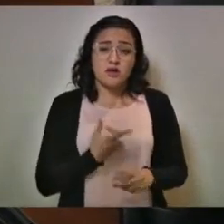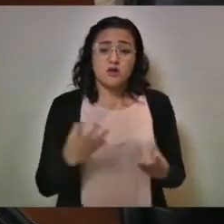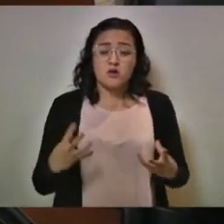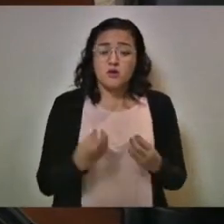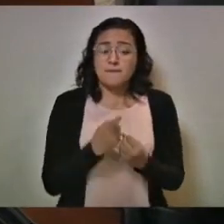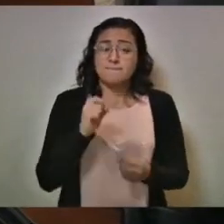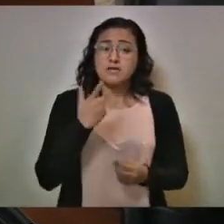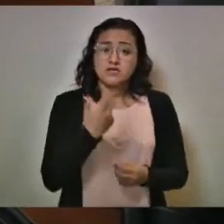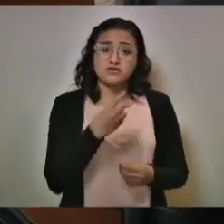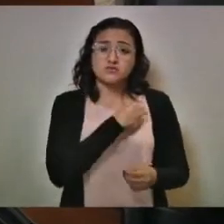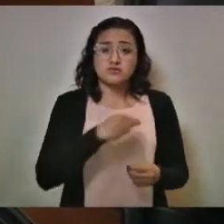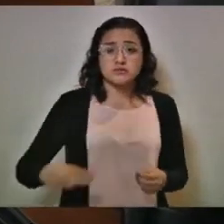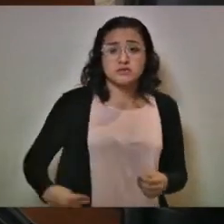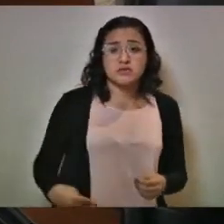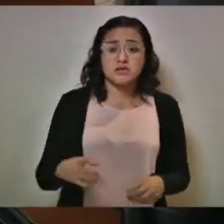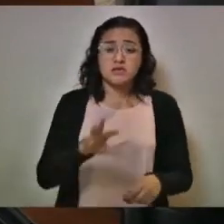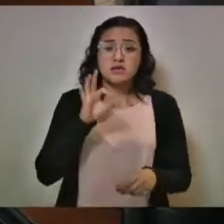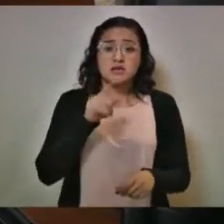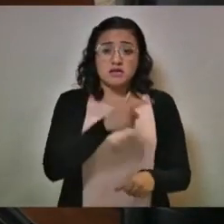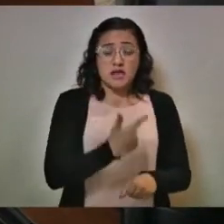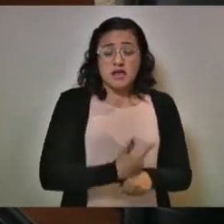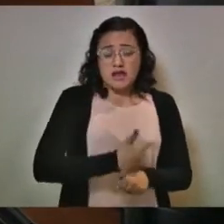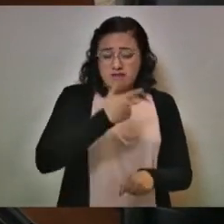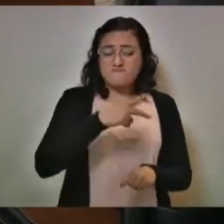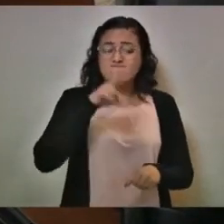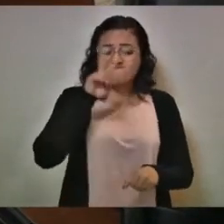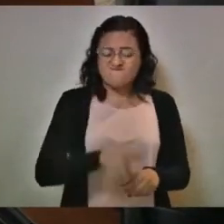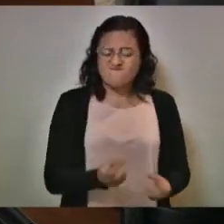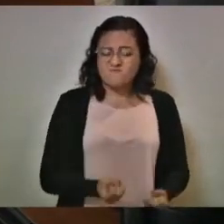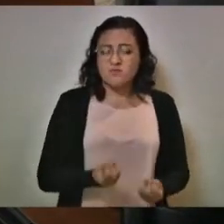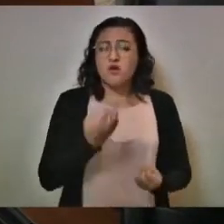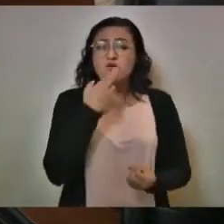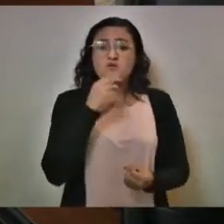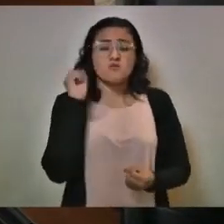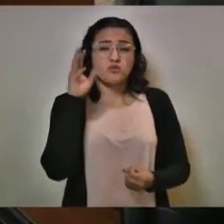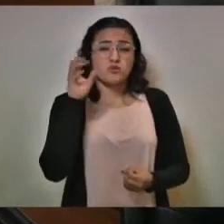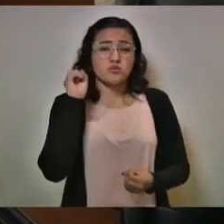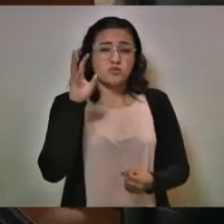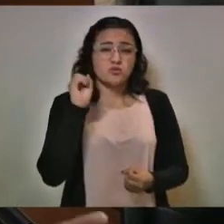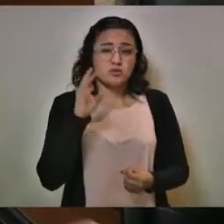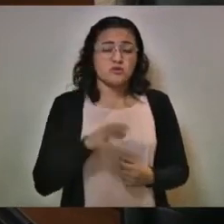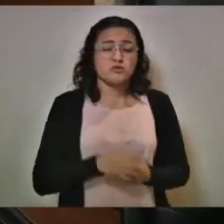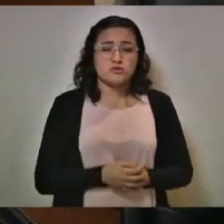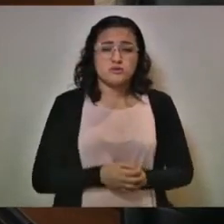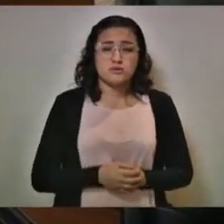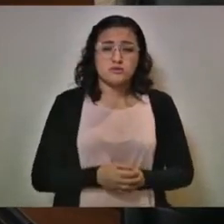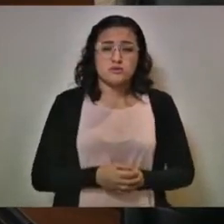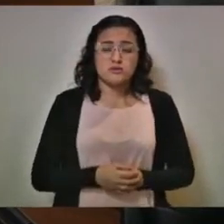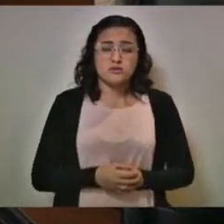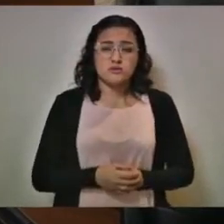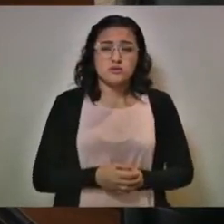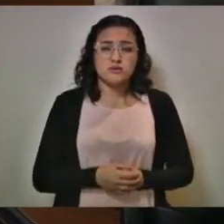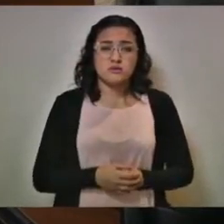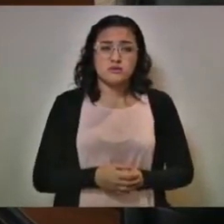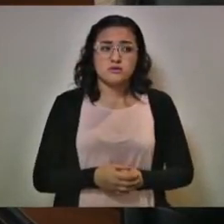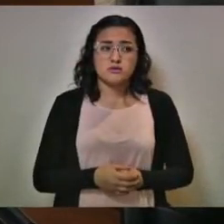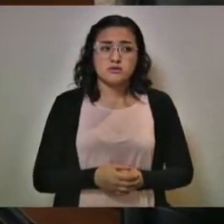28 municipios, se encuentra en riesgo alto, con una tendencia a la alza, lo cual podríamos colorar como una